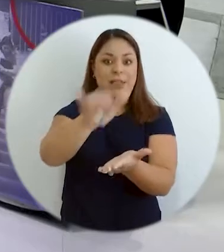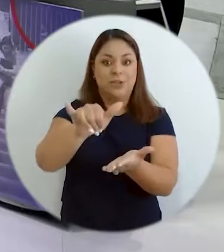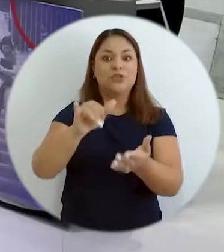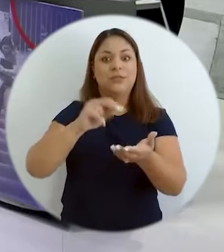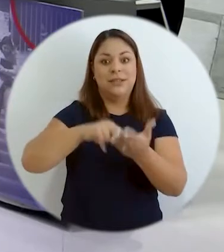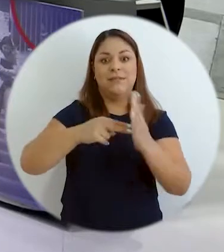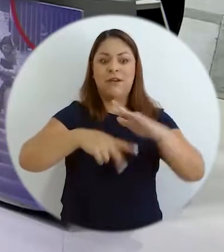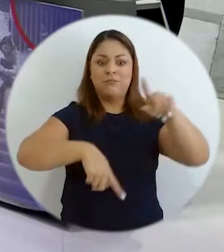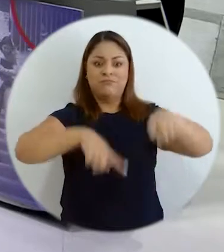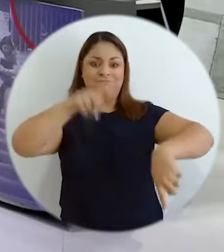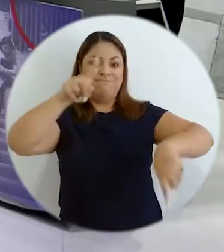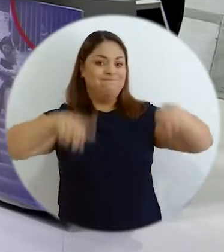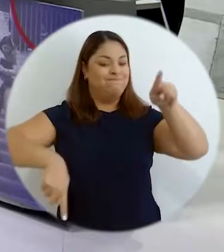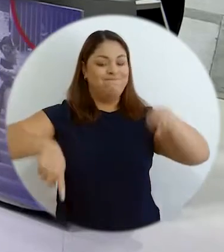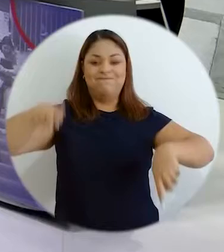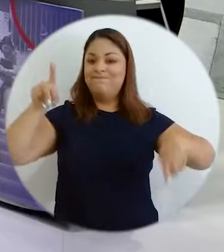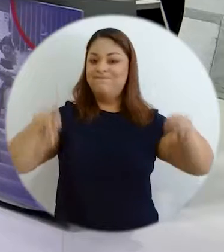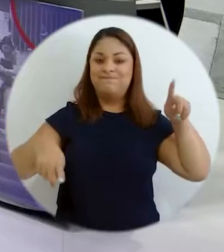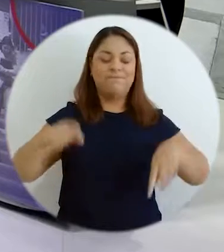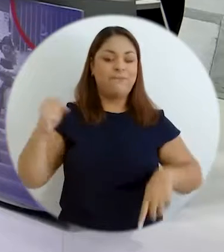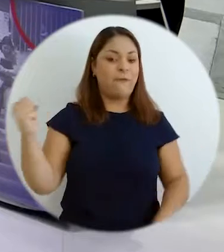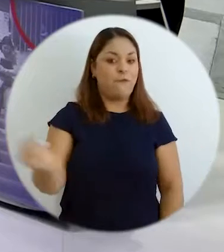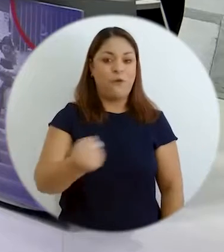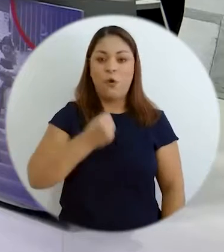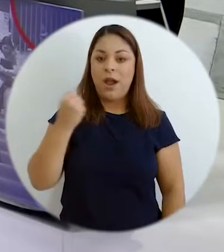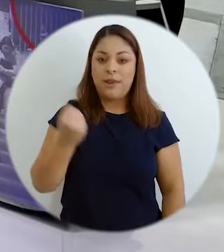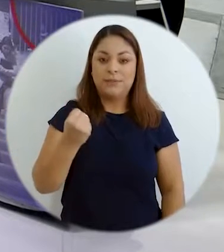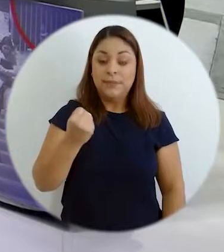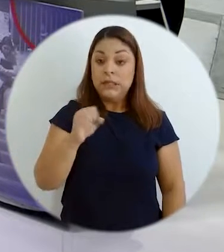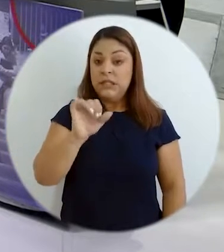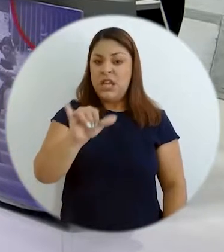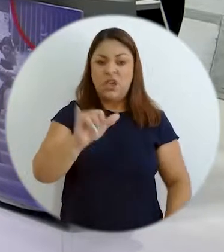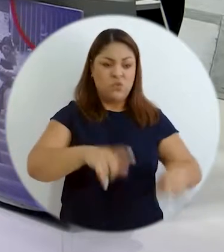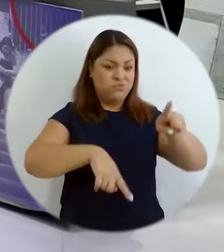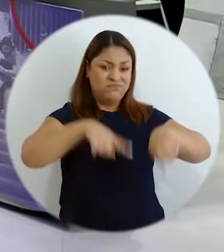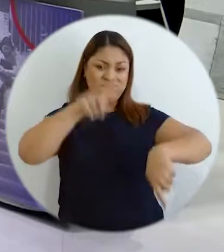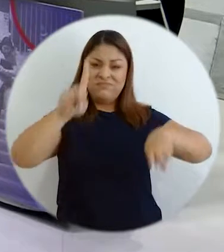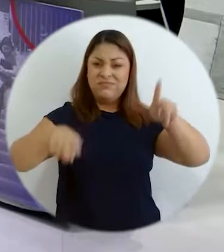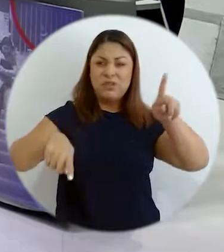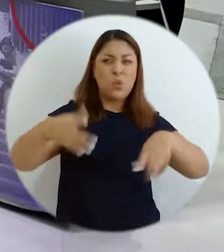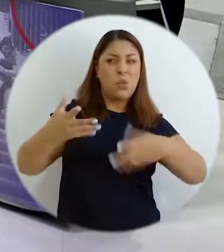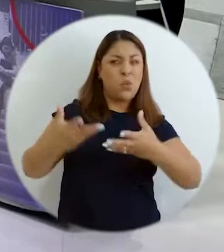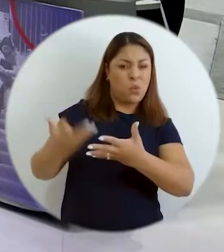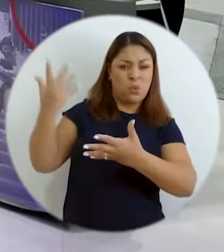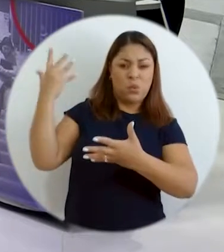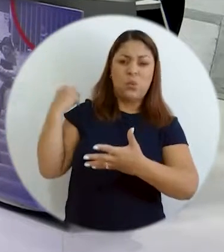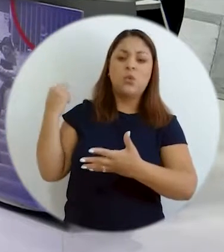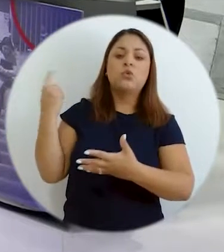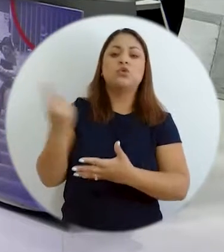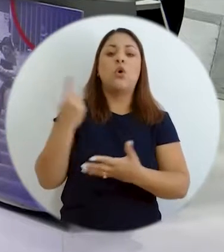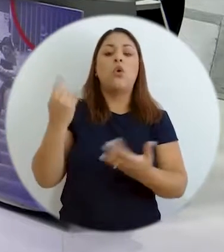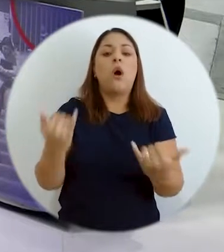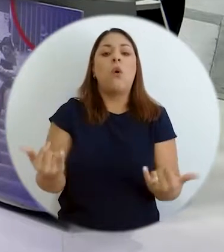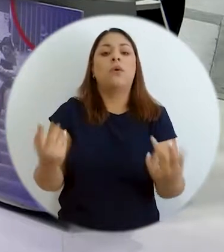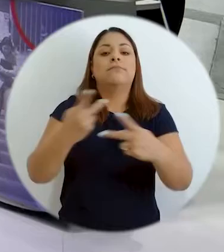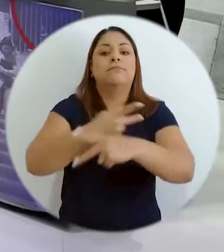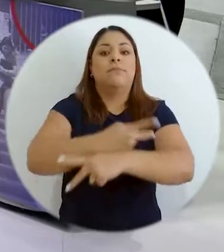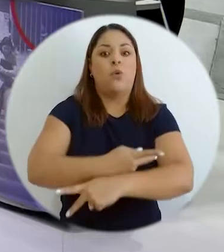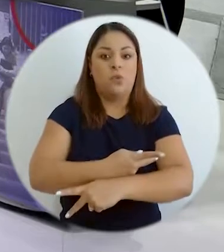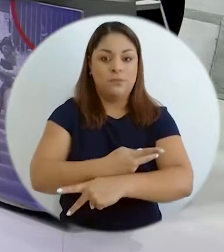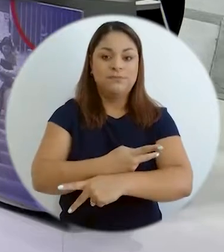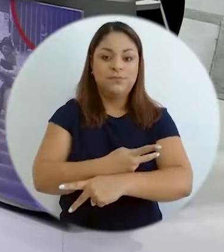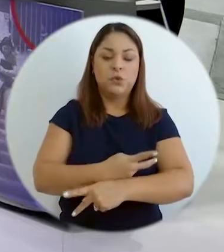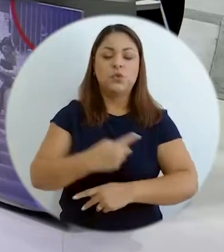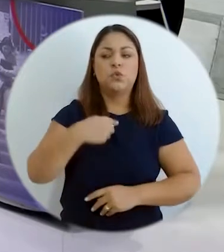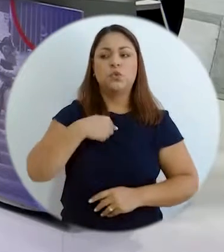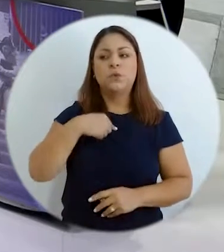asimetrías. Exactamente. Y asimetrías que tienen mucho tiempo de existir, que solamente se han ido profundizando con el tiempo. Entonces, eso es